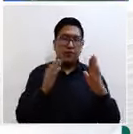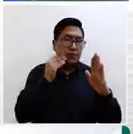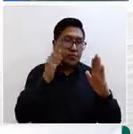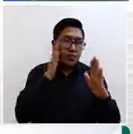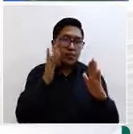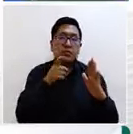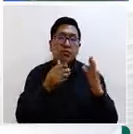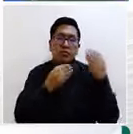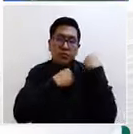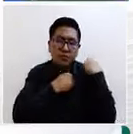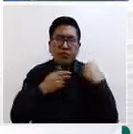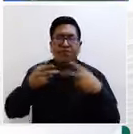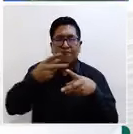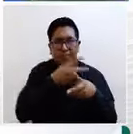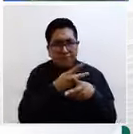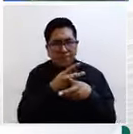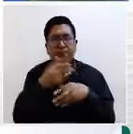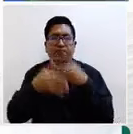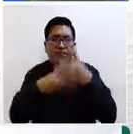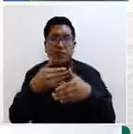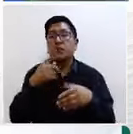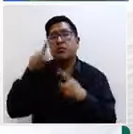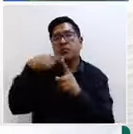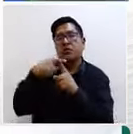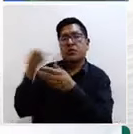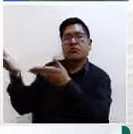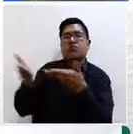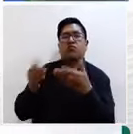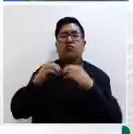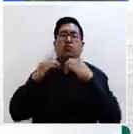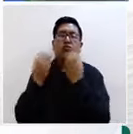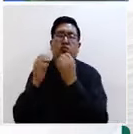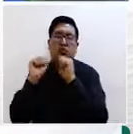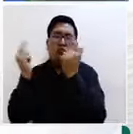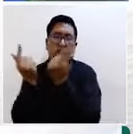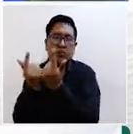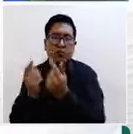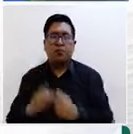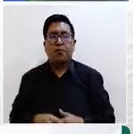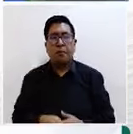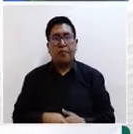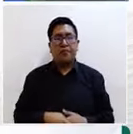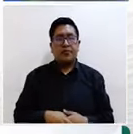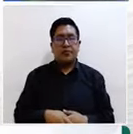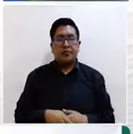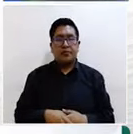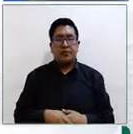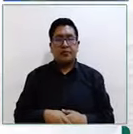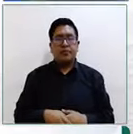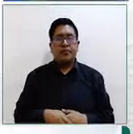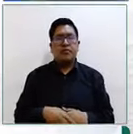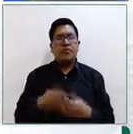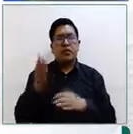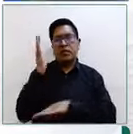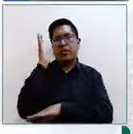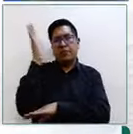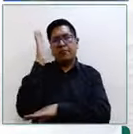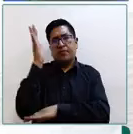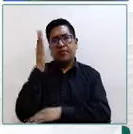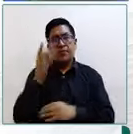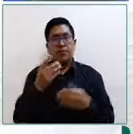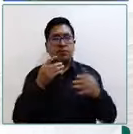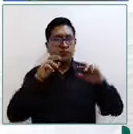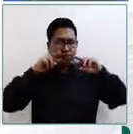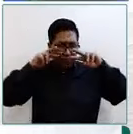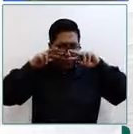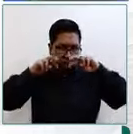de la organización civil. En nuestro primer trabajo, o el resultado del primer trabajo de